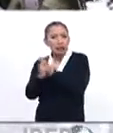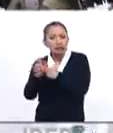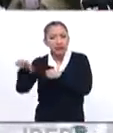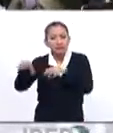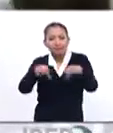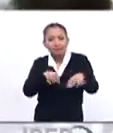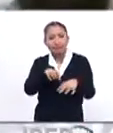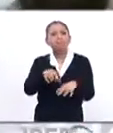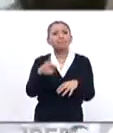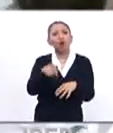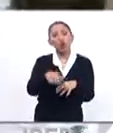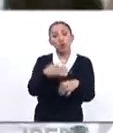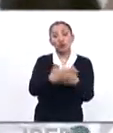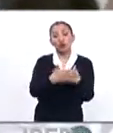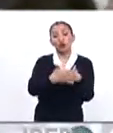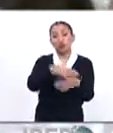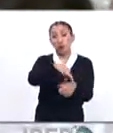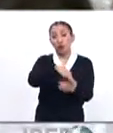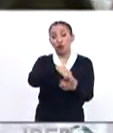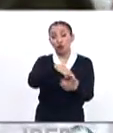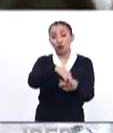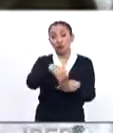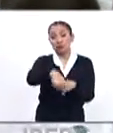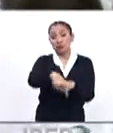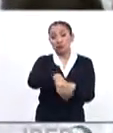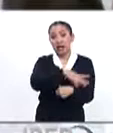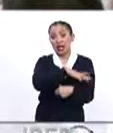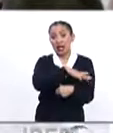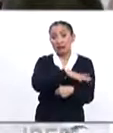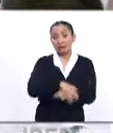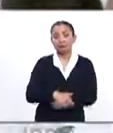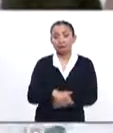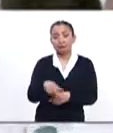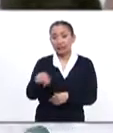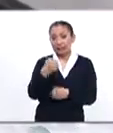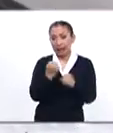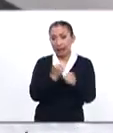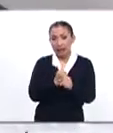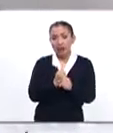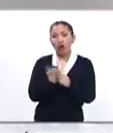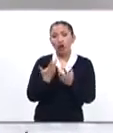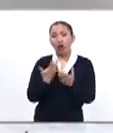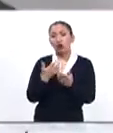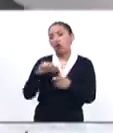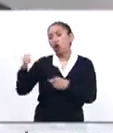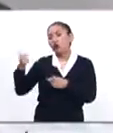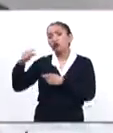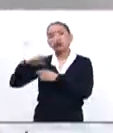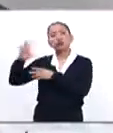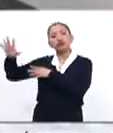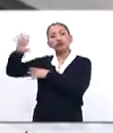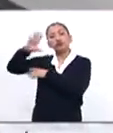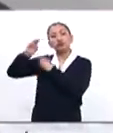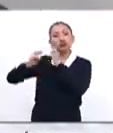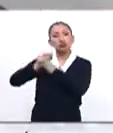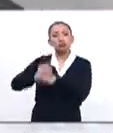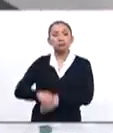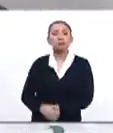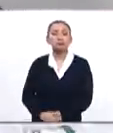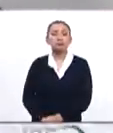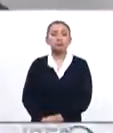Por supuesto, con las elecciones que vienen a continuación en este año, con el resto de la geopolítica global.